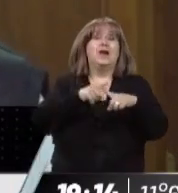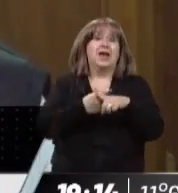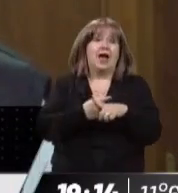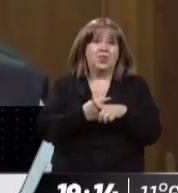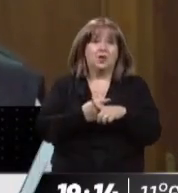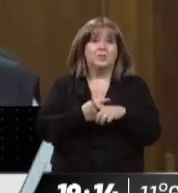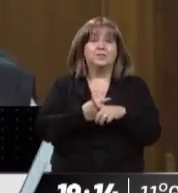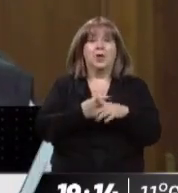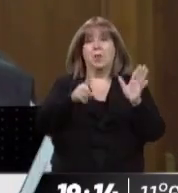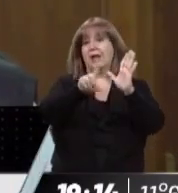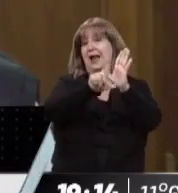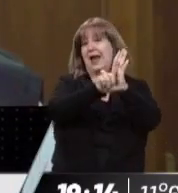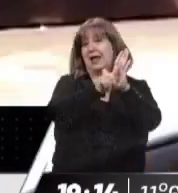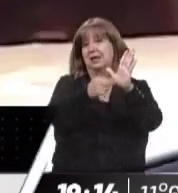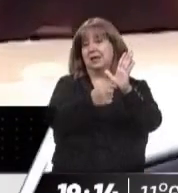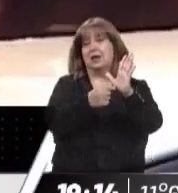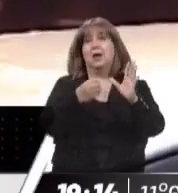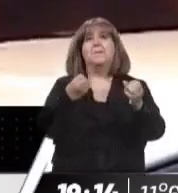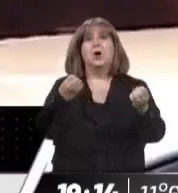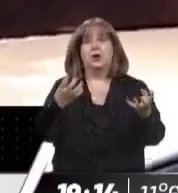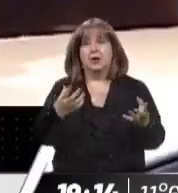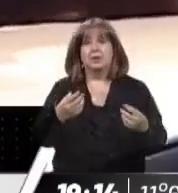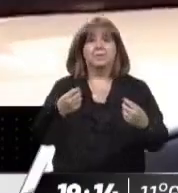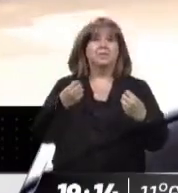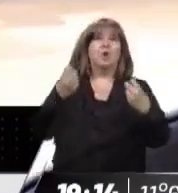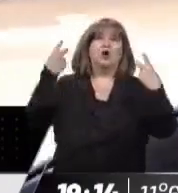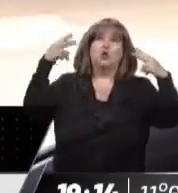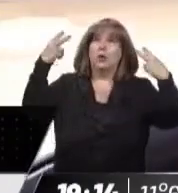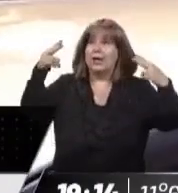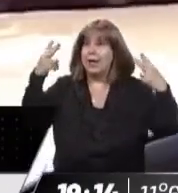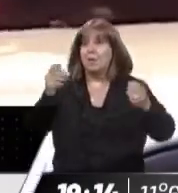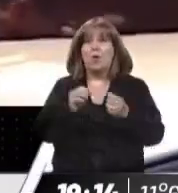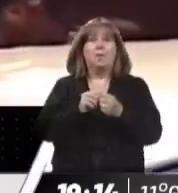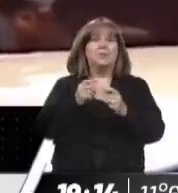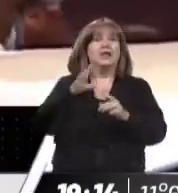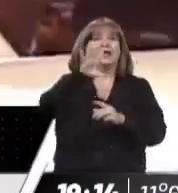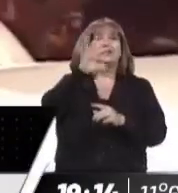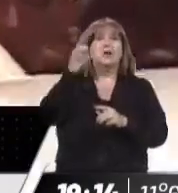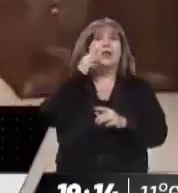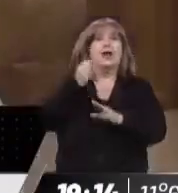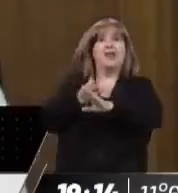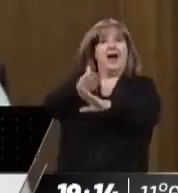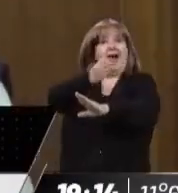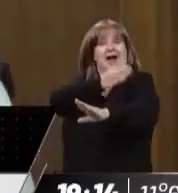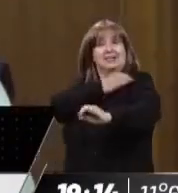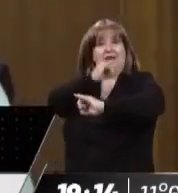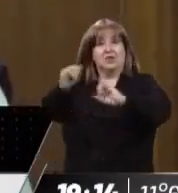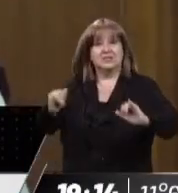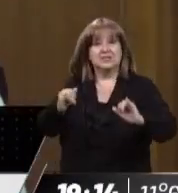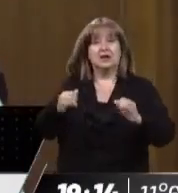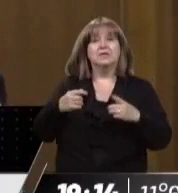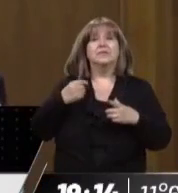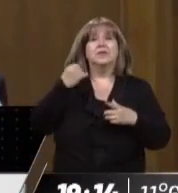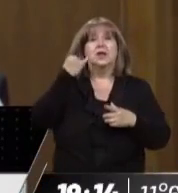distinto al establece la ley, cuando es por fines turísticos y lo tiene que hacer con 50 días de anticipación. El decreto es